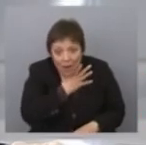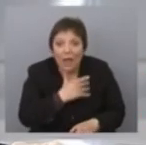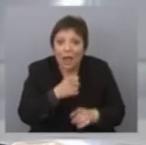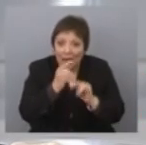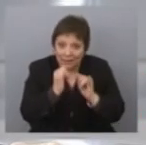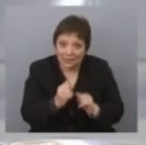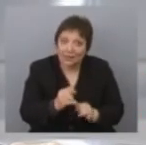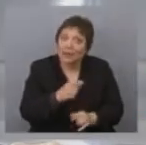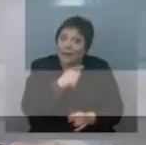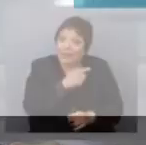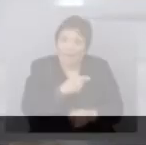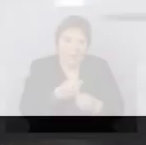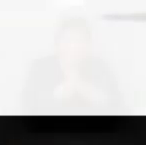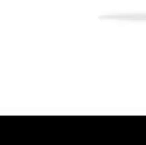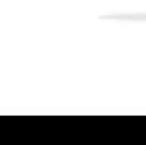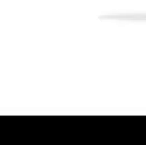gobierno pierde bastante apoyo.